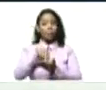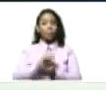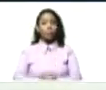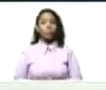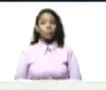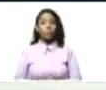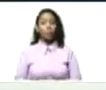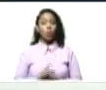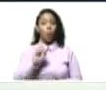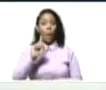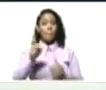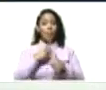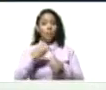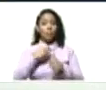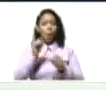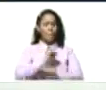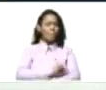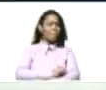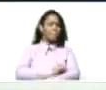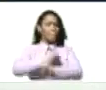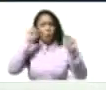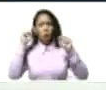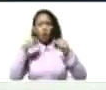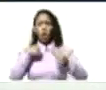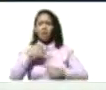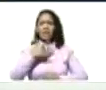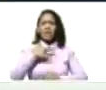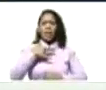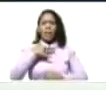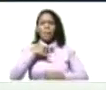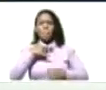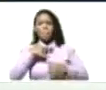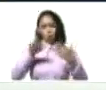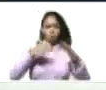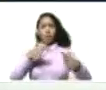En un principio cuando talló la bomba. Yo sentí el impacto.